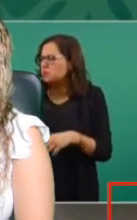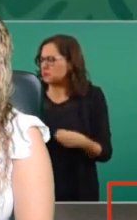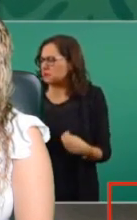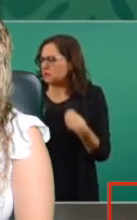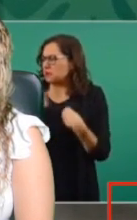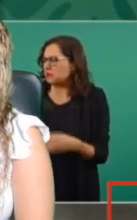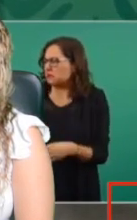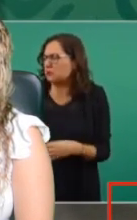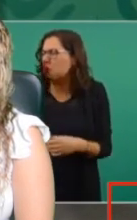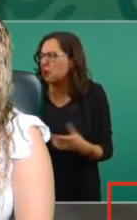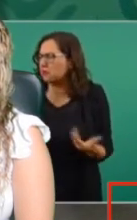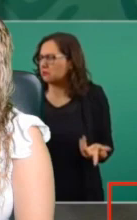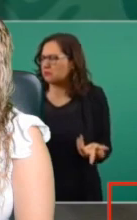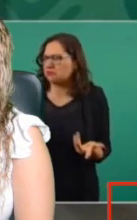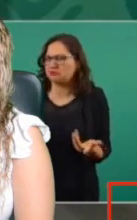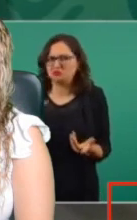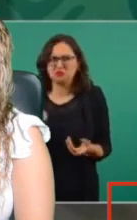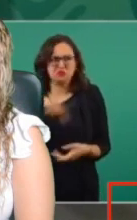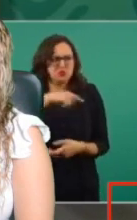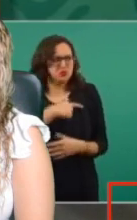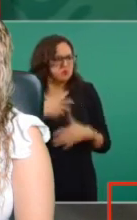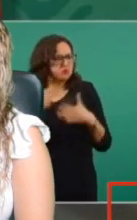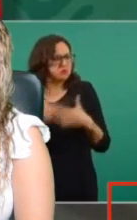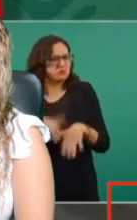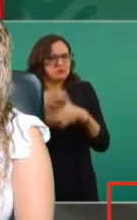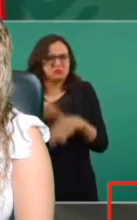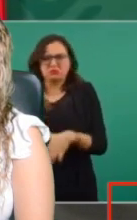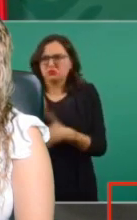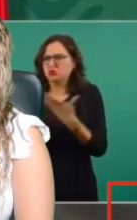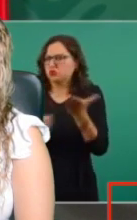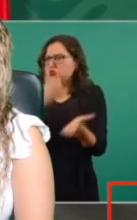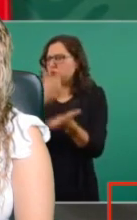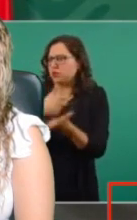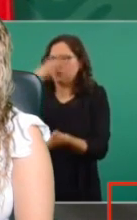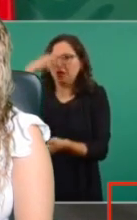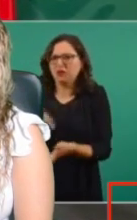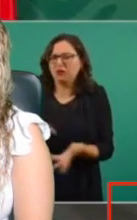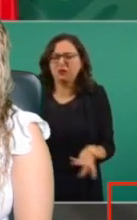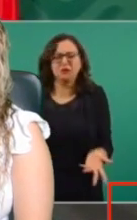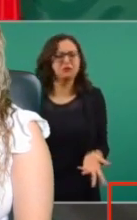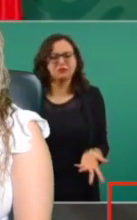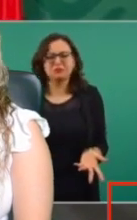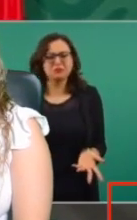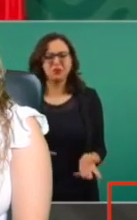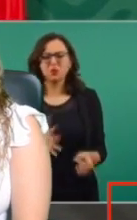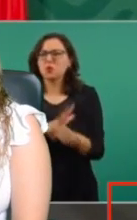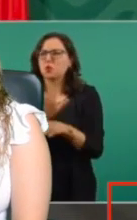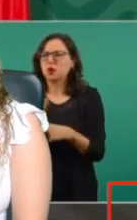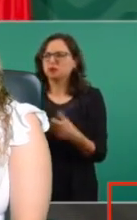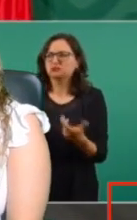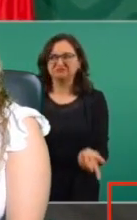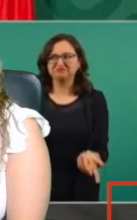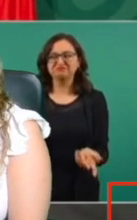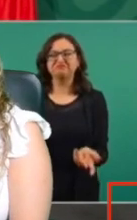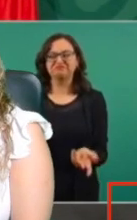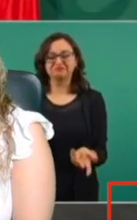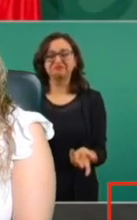Pero recuerdo también de un artículo de Monsiváez, del finado Carlos Monsiváez,